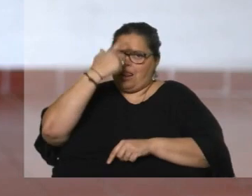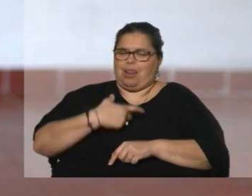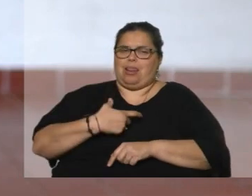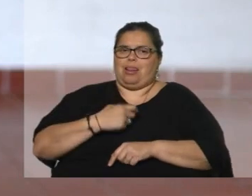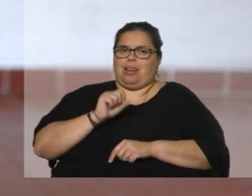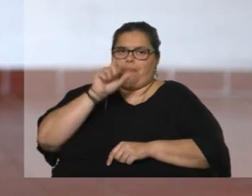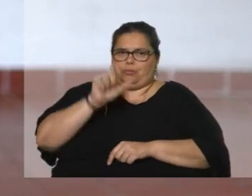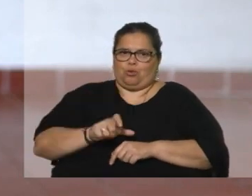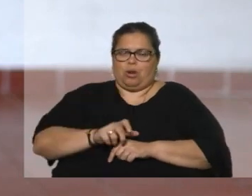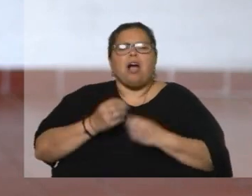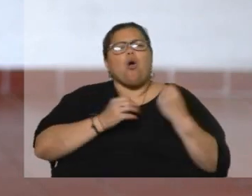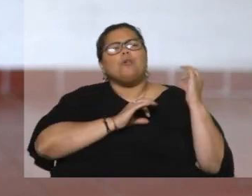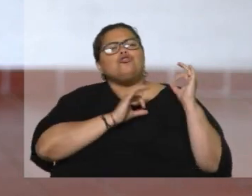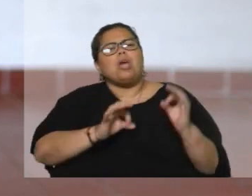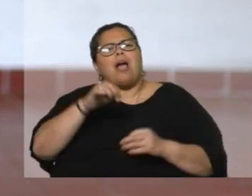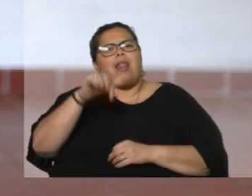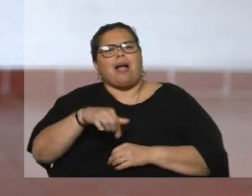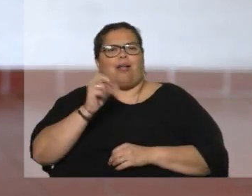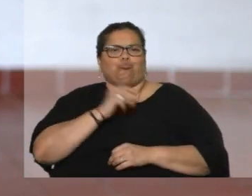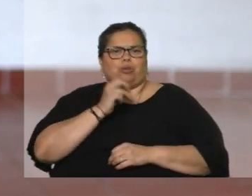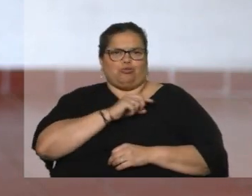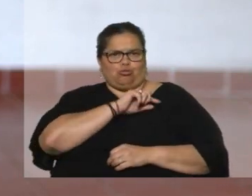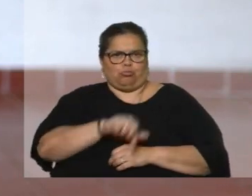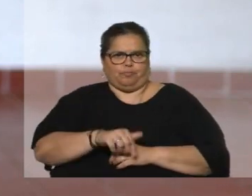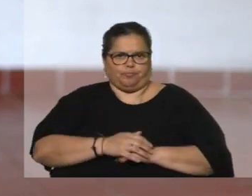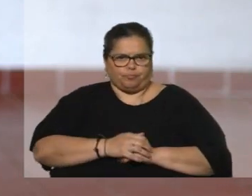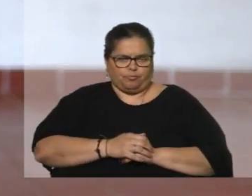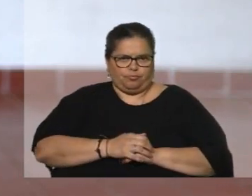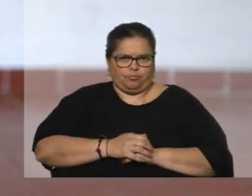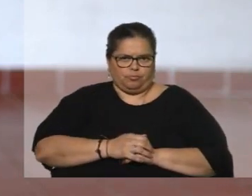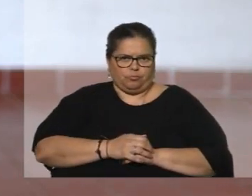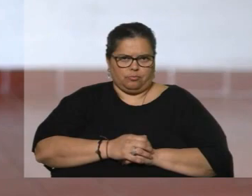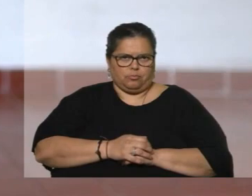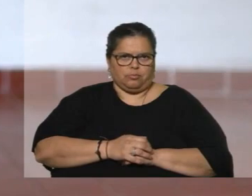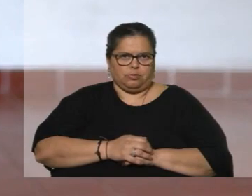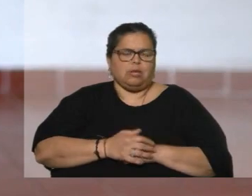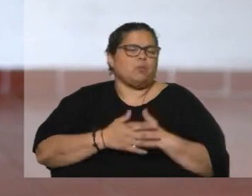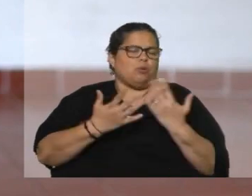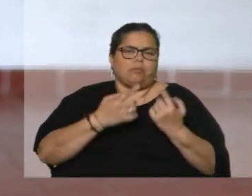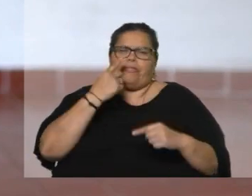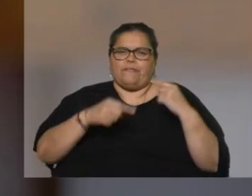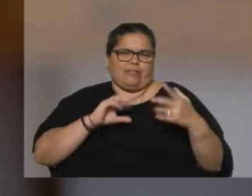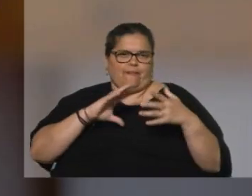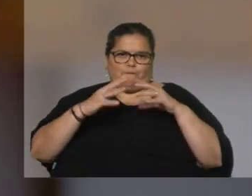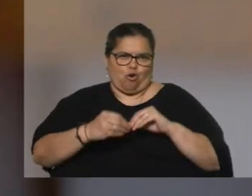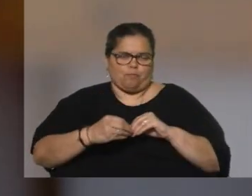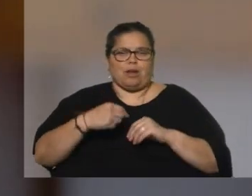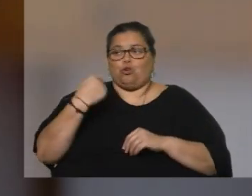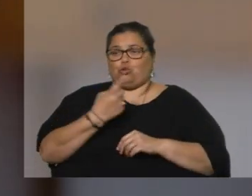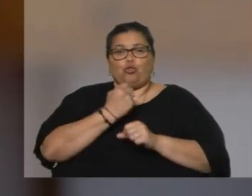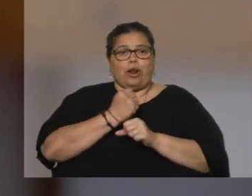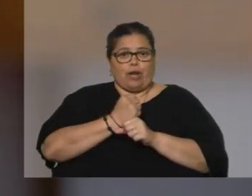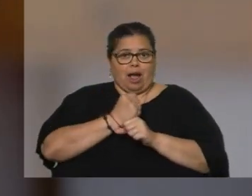llegan acá los juristes? Bueno, tienen muchas formas de llegada, ¿no? Trabajamos con